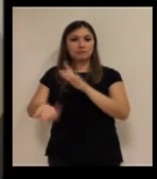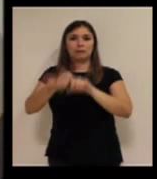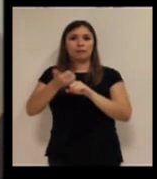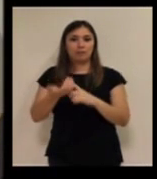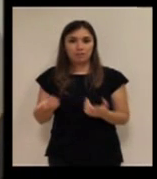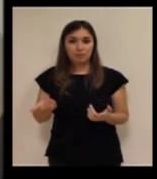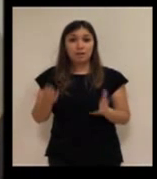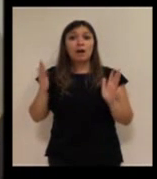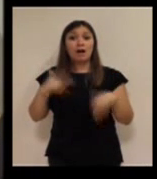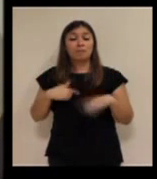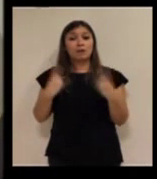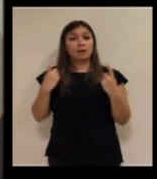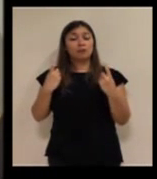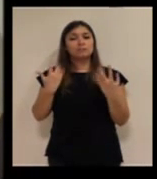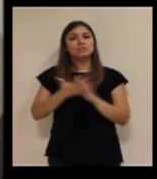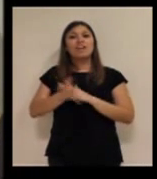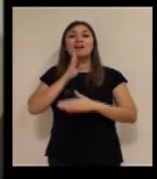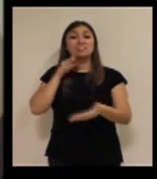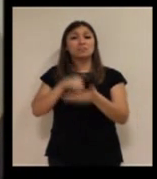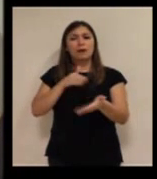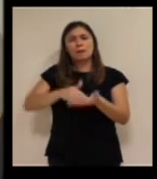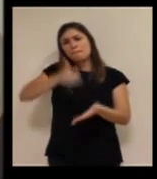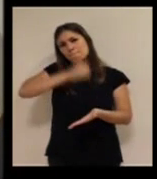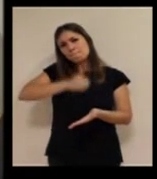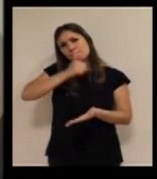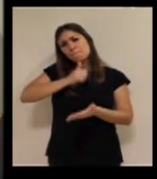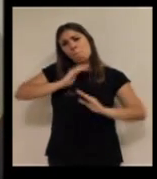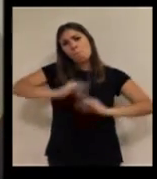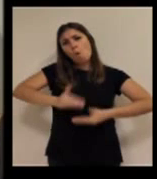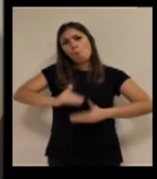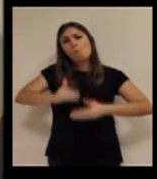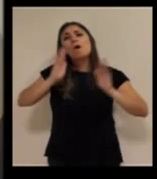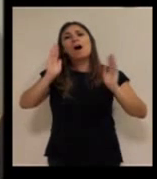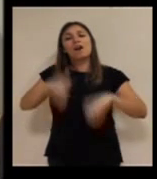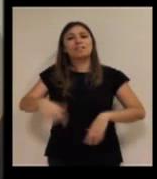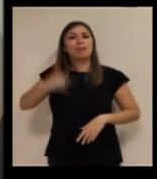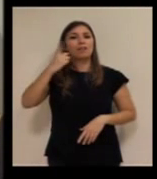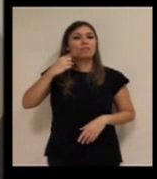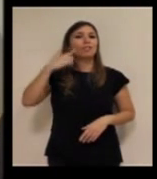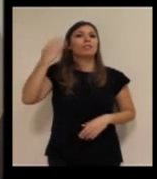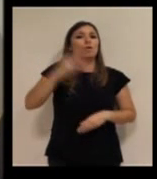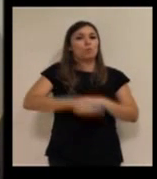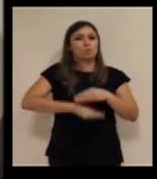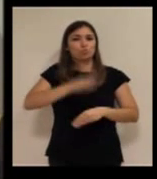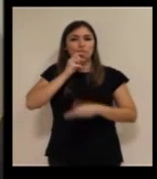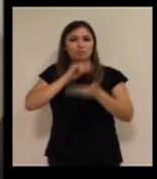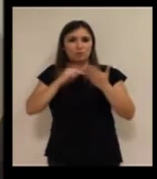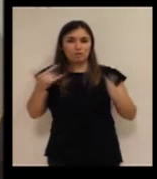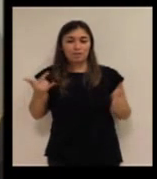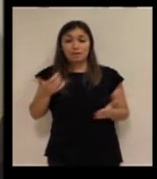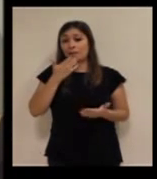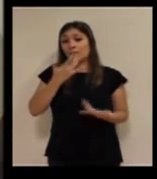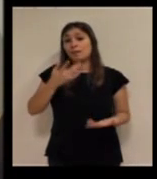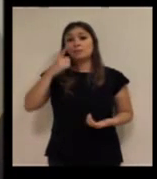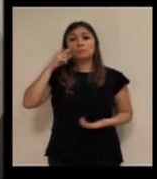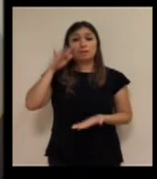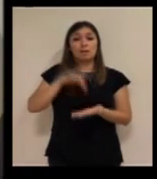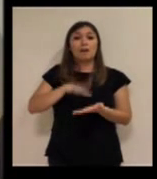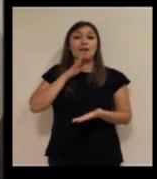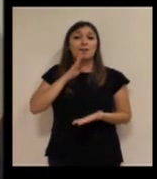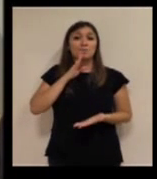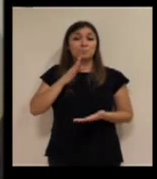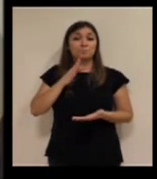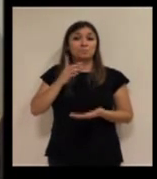lo que hace vencer todas esas barreras y acercarse y familiarizarse con la tecnología, ¿no? La experiencia, por ejemplo, con el